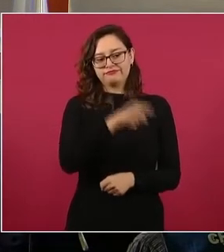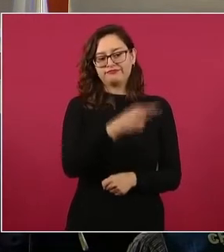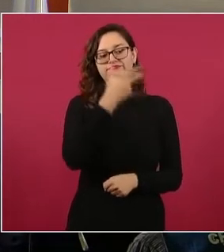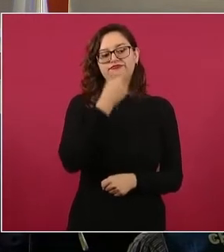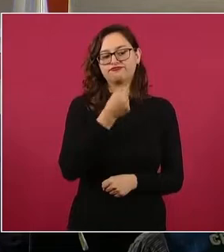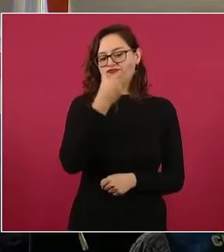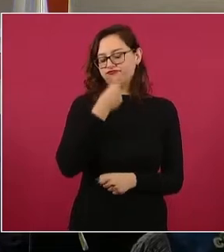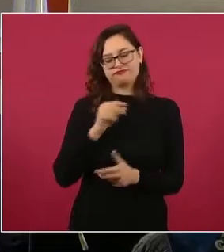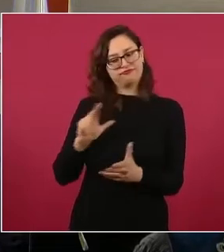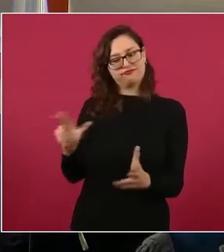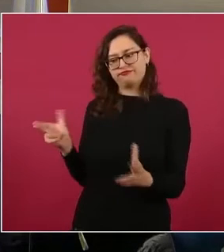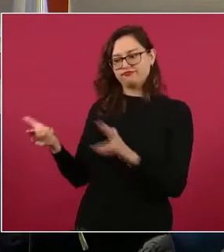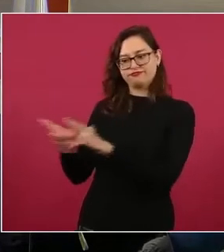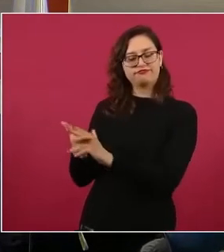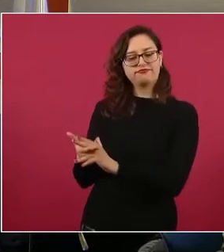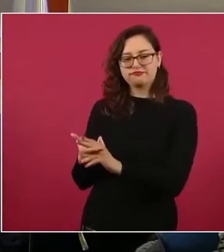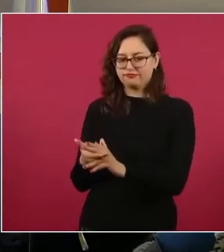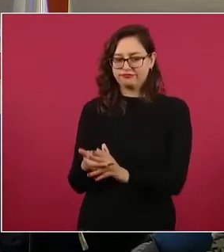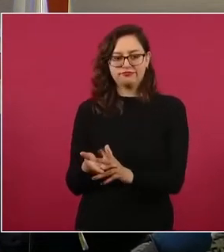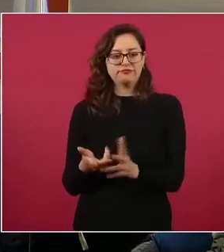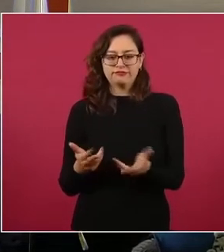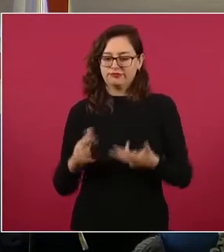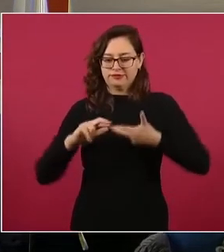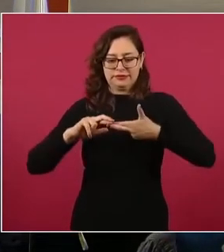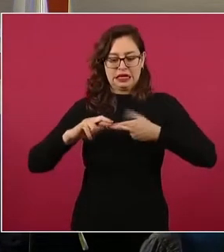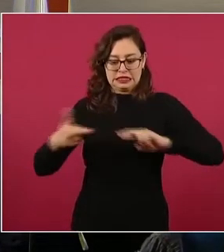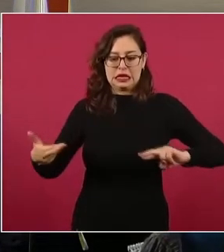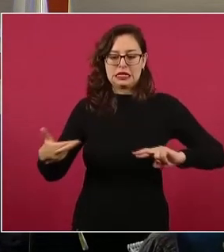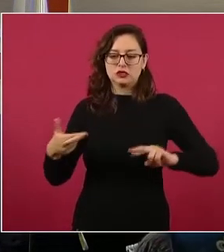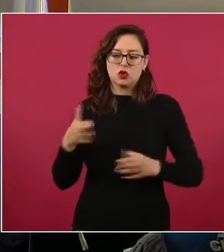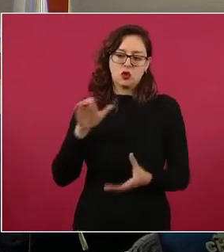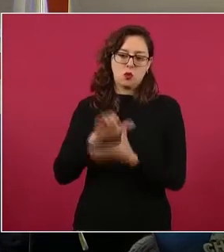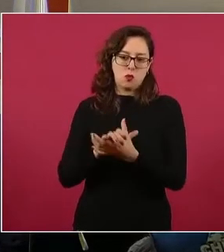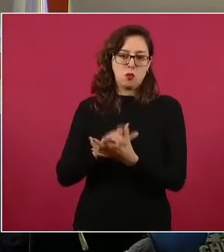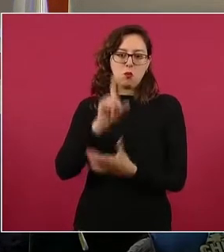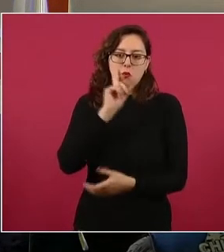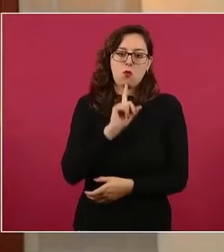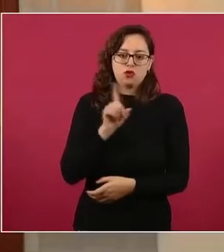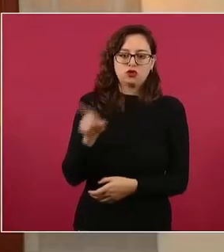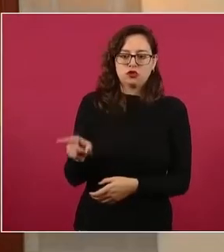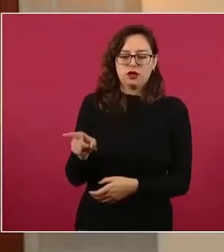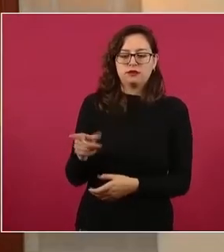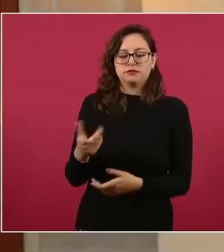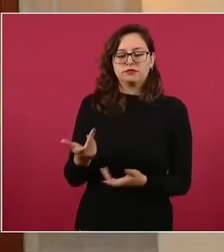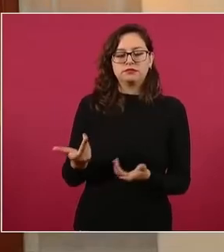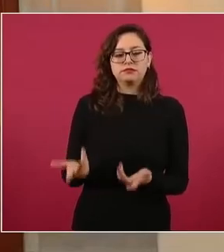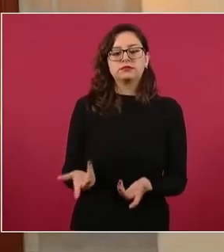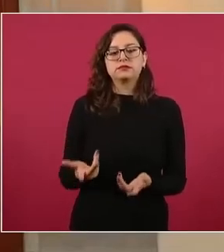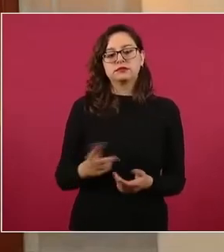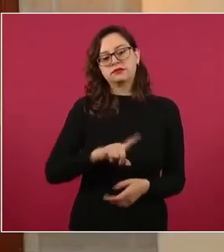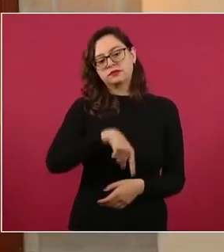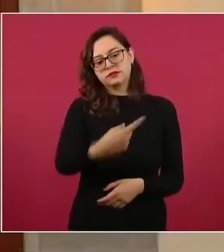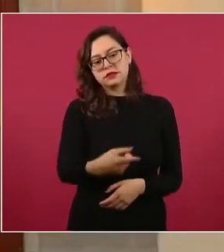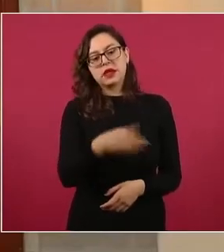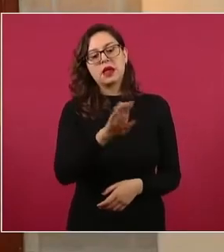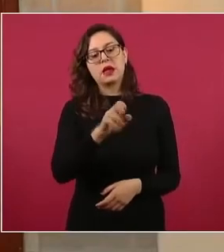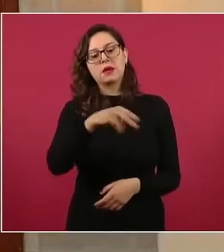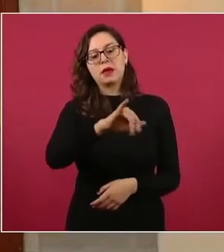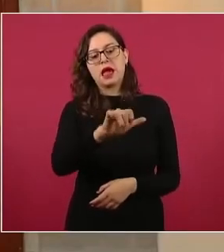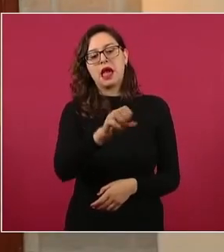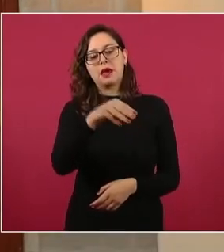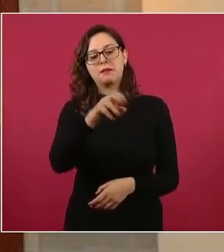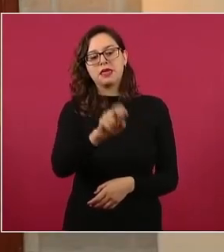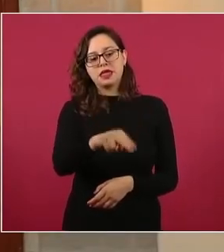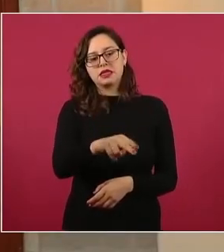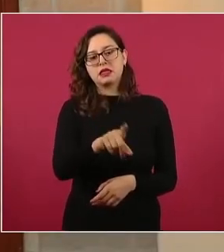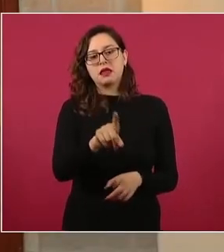relación de pareja formal con la hoy víctima, también se detuvo a Benjamín N., que es uno de sus